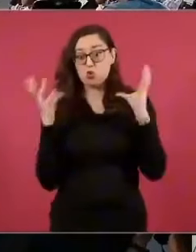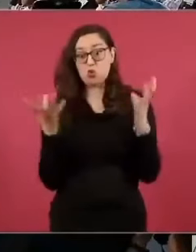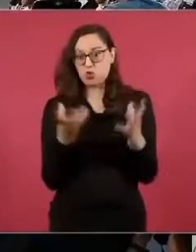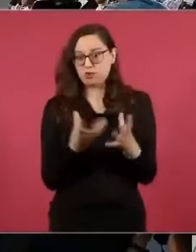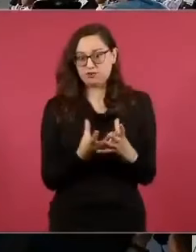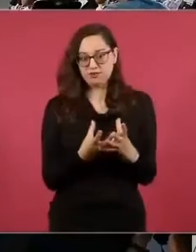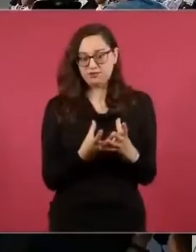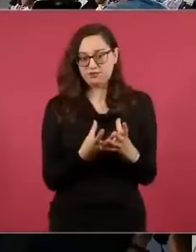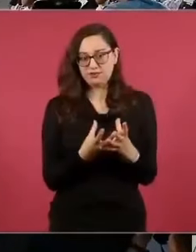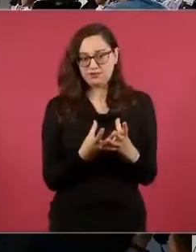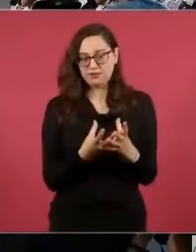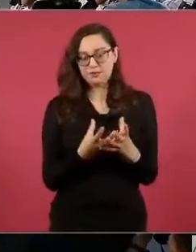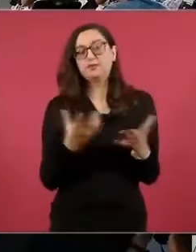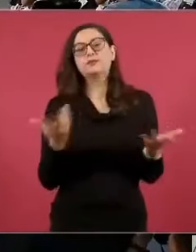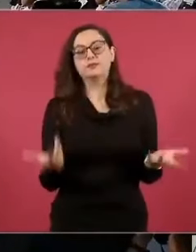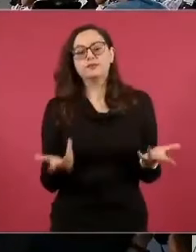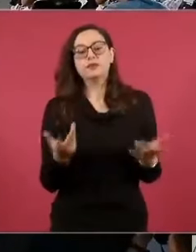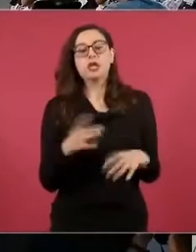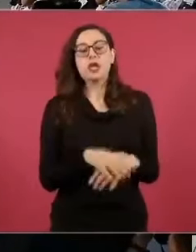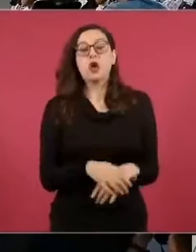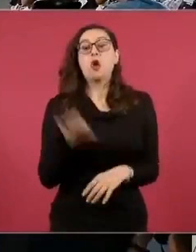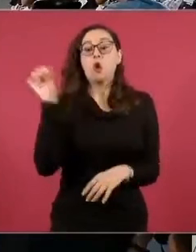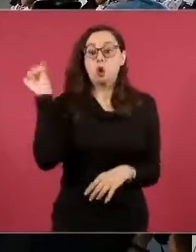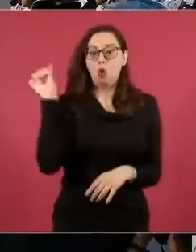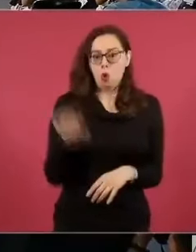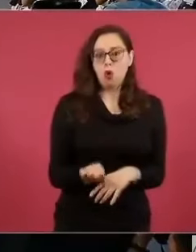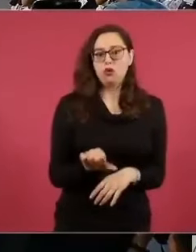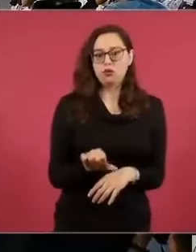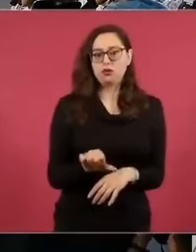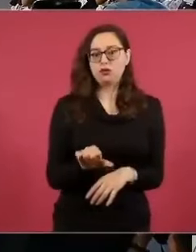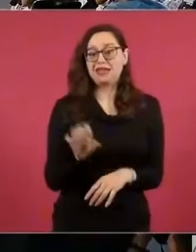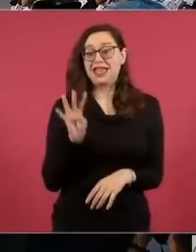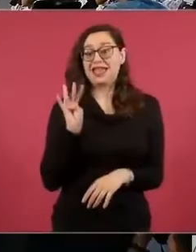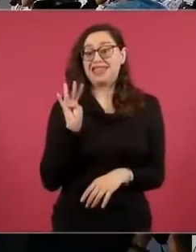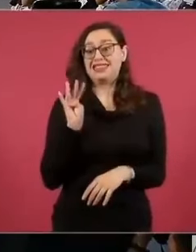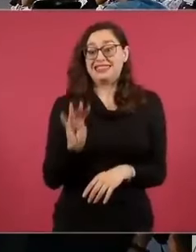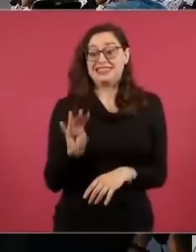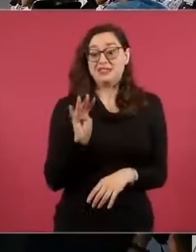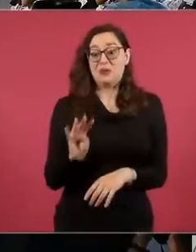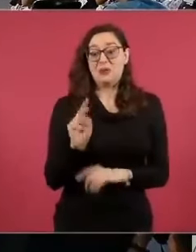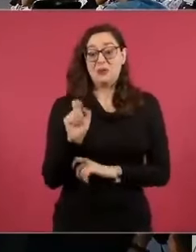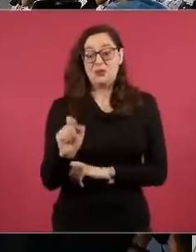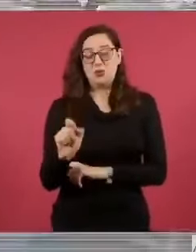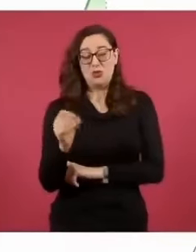El peso llega a 19.55.